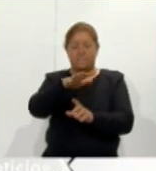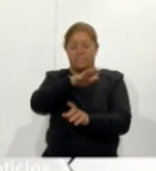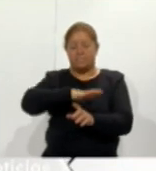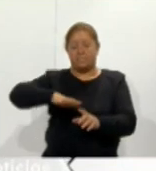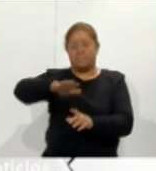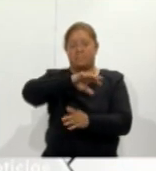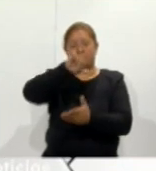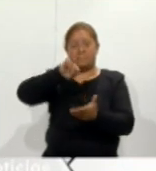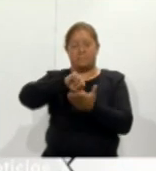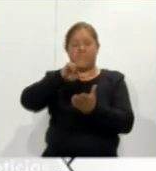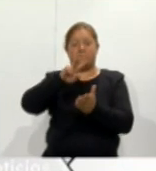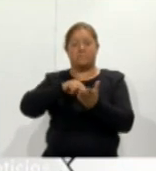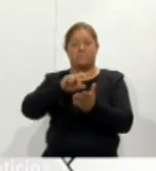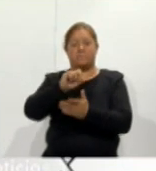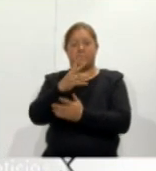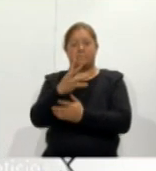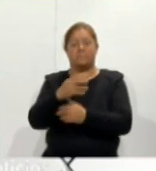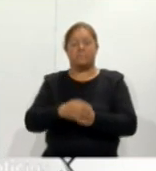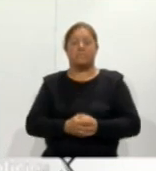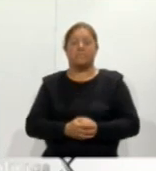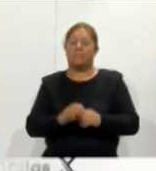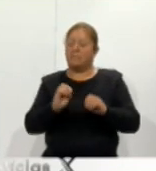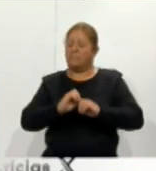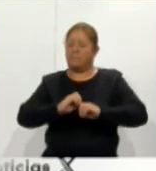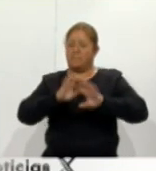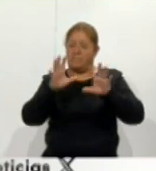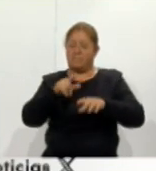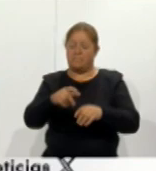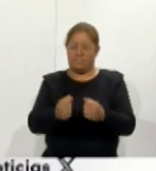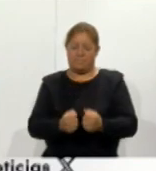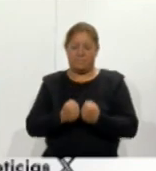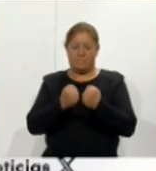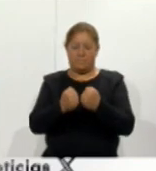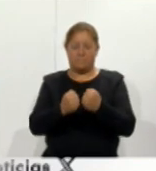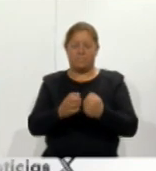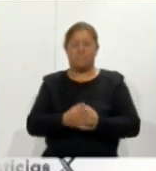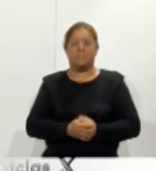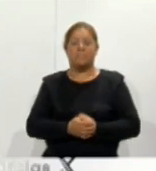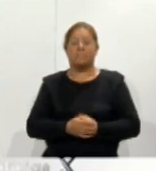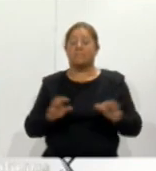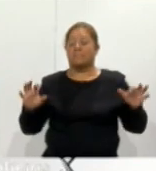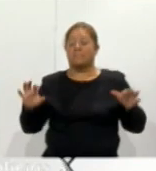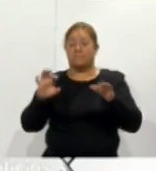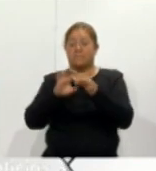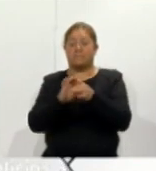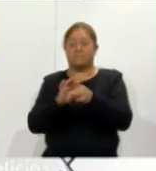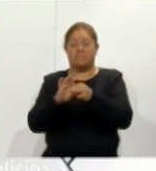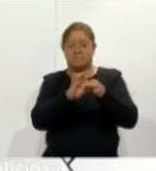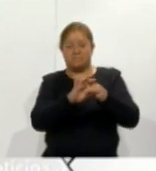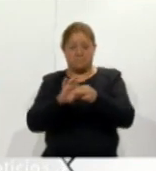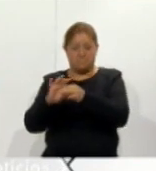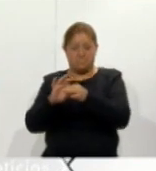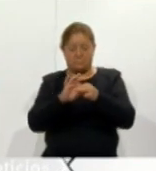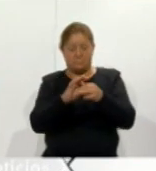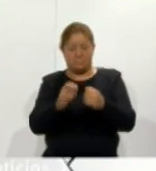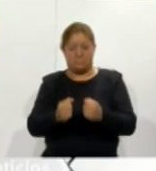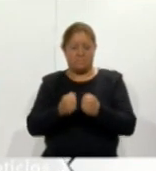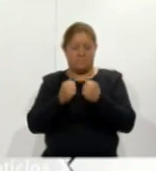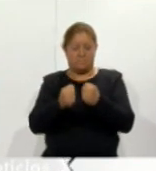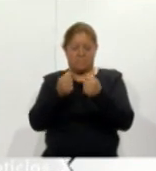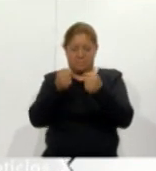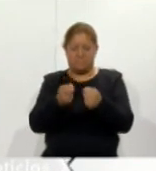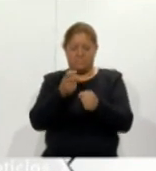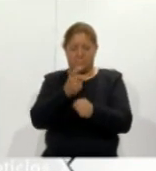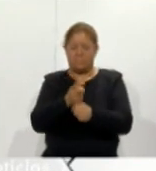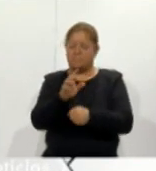2024, desde luego con la finalidad de fortalecer y estrechar los lazos de cooperación y robustecer la seguridad